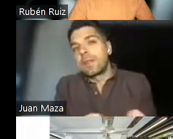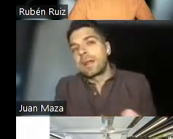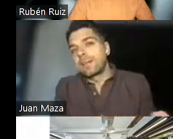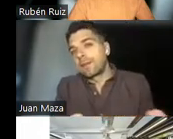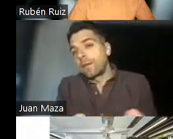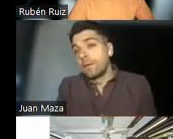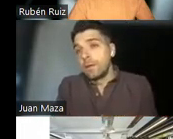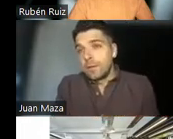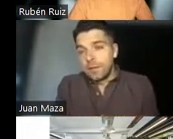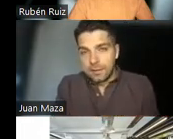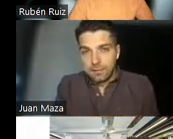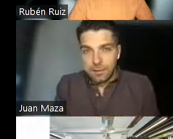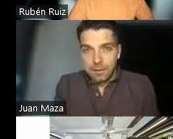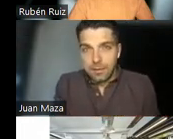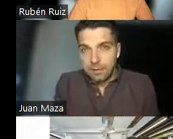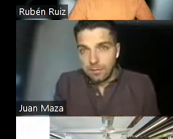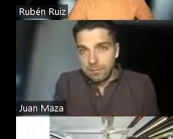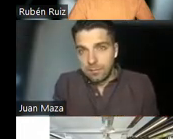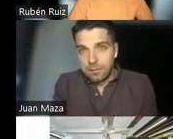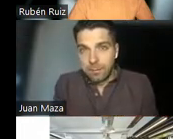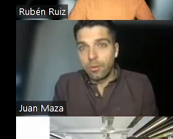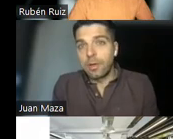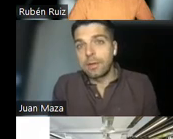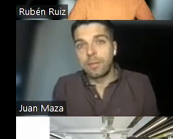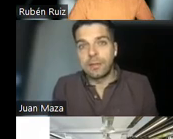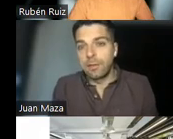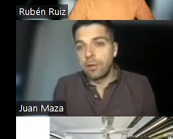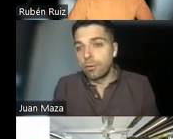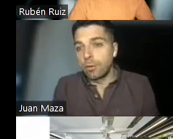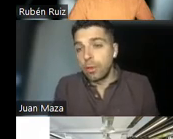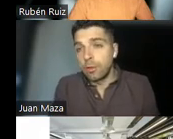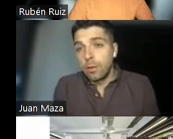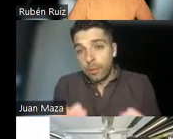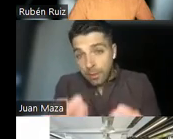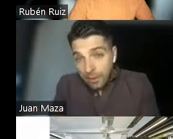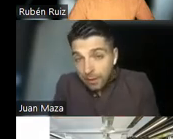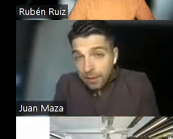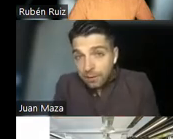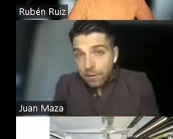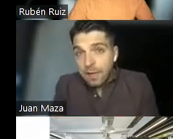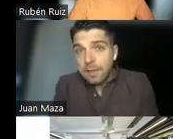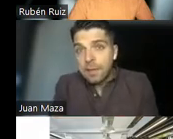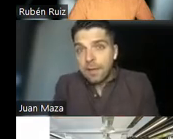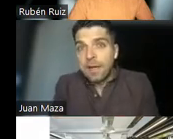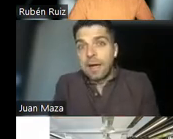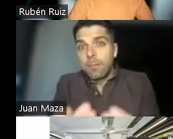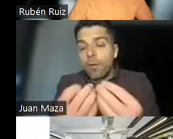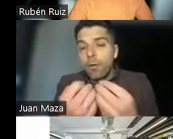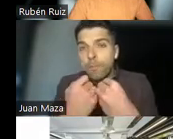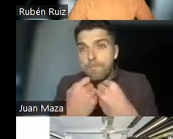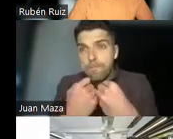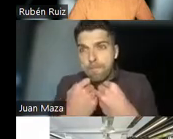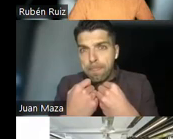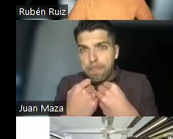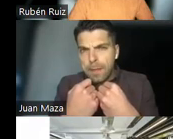esto no te da la sensación. Y tampoco es que pueda servir como consuelo, pero las narices artificiales quizás a